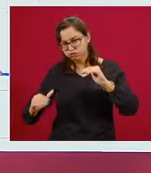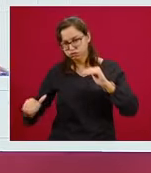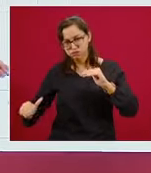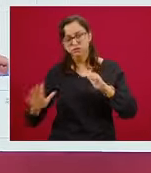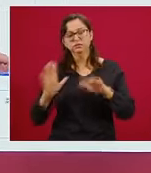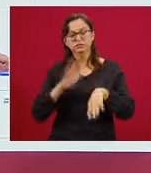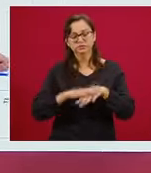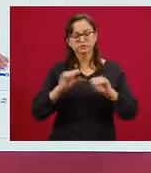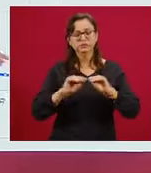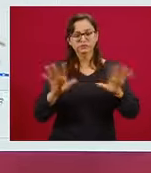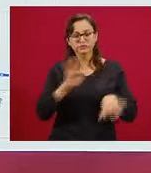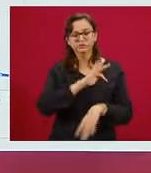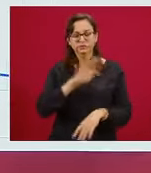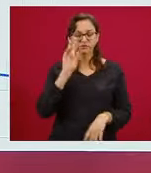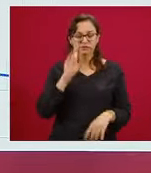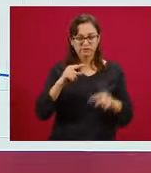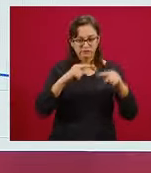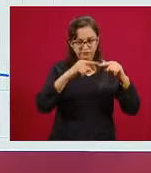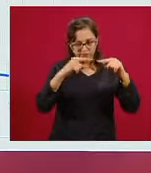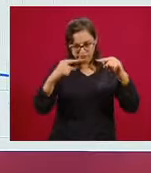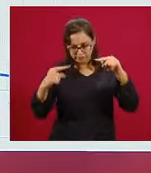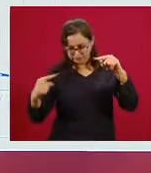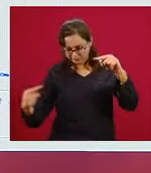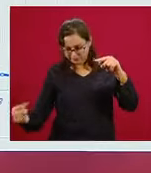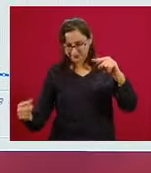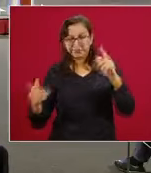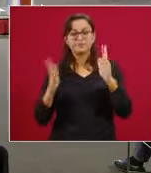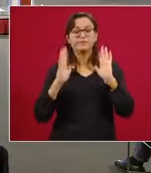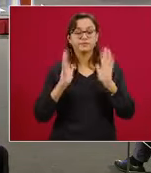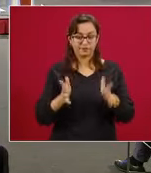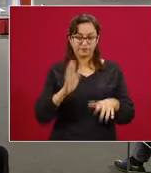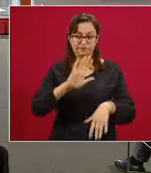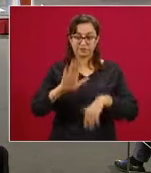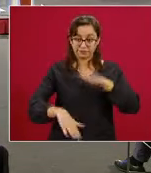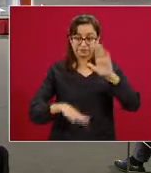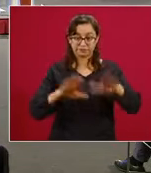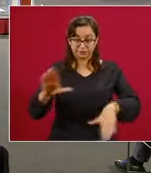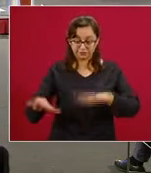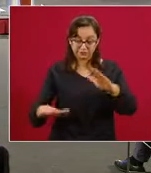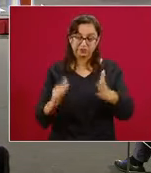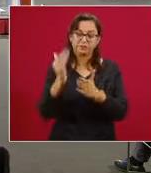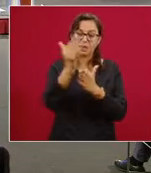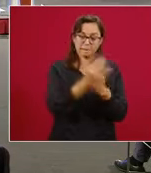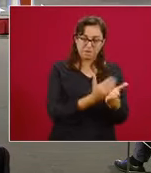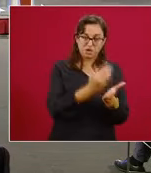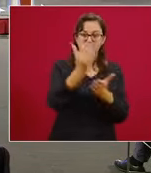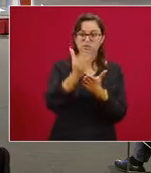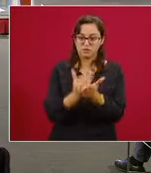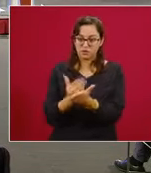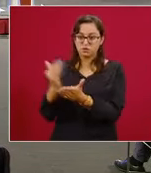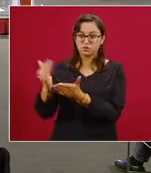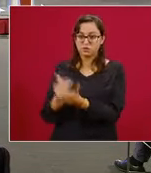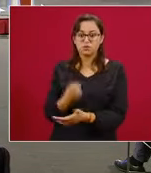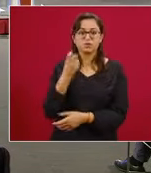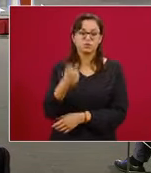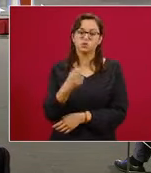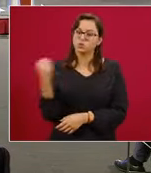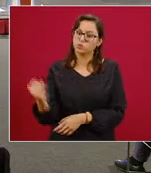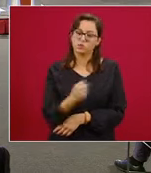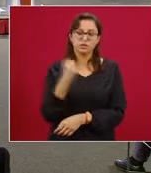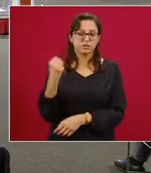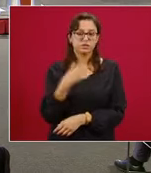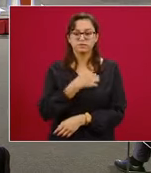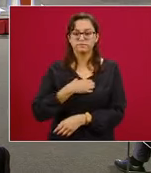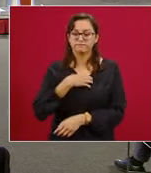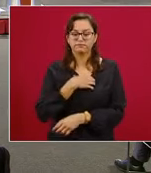Se puede ver por la inclinación de esta curva y cada vez tenemos menos defunciones, lo cual es también muy alentador. La